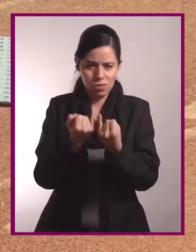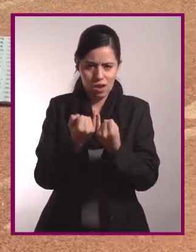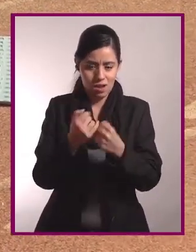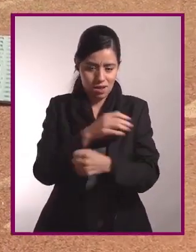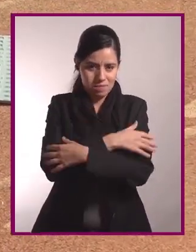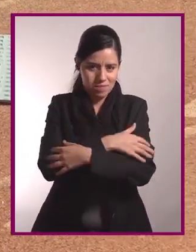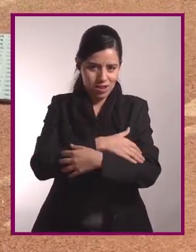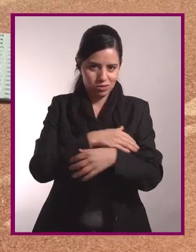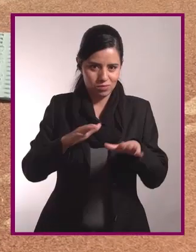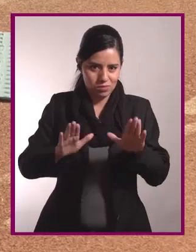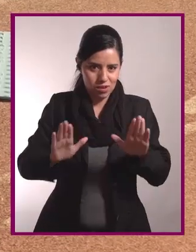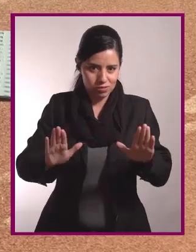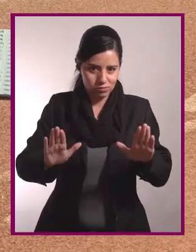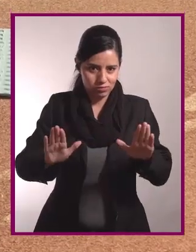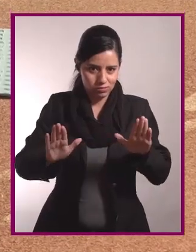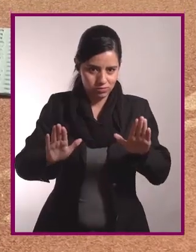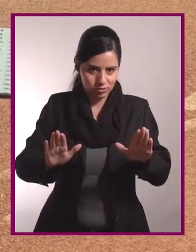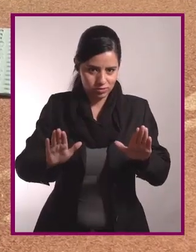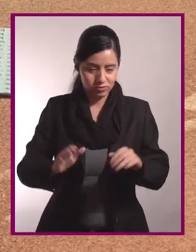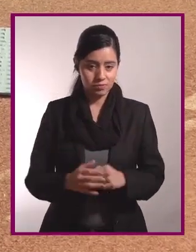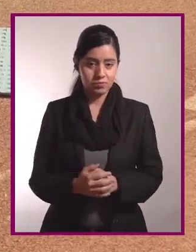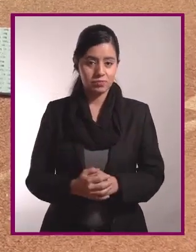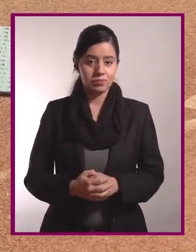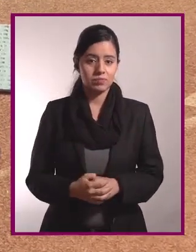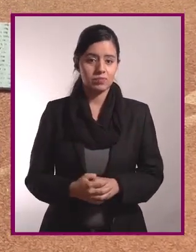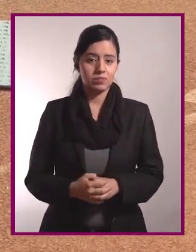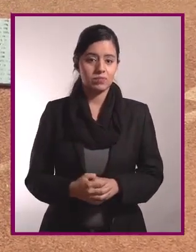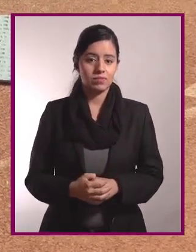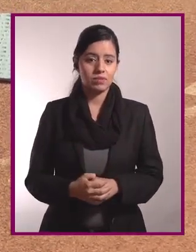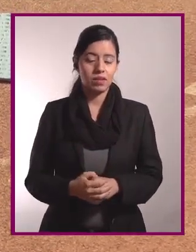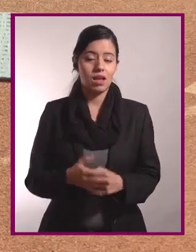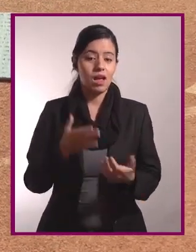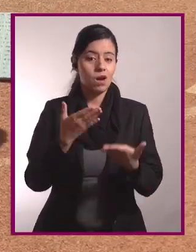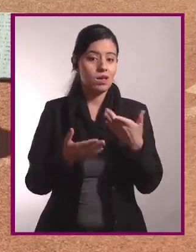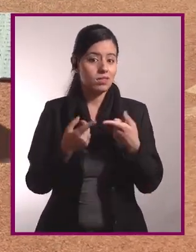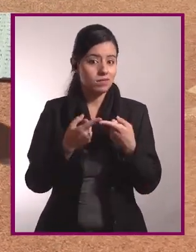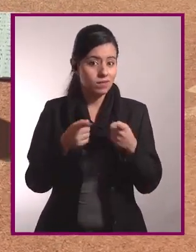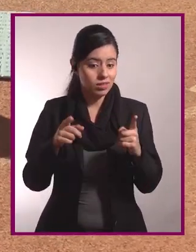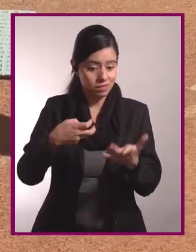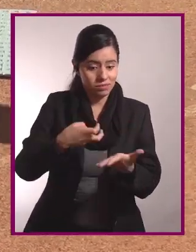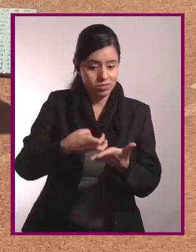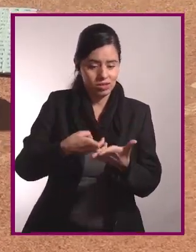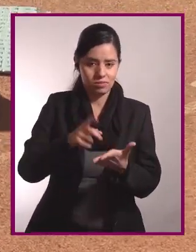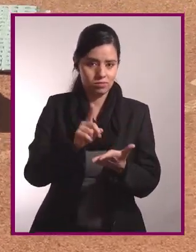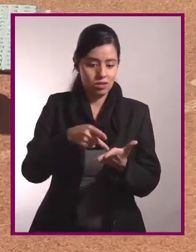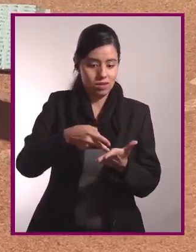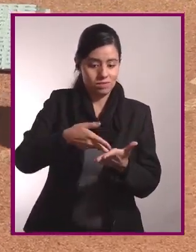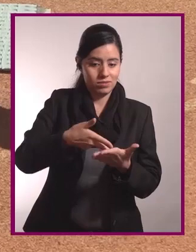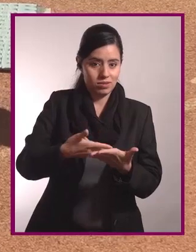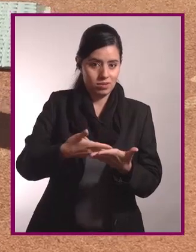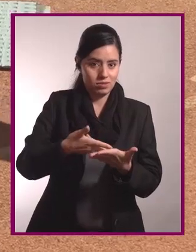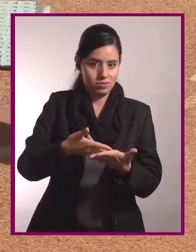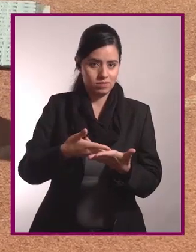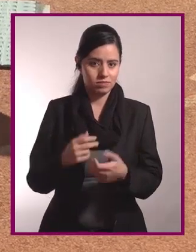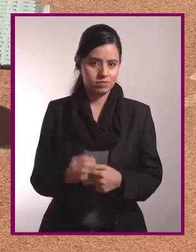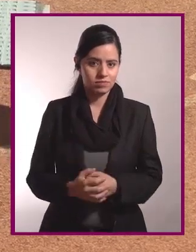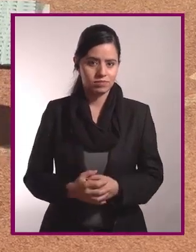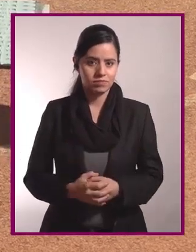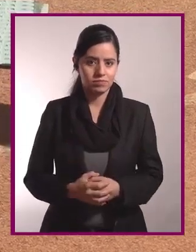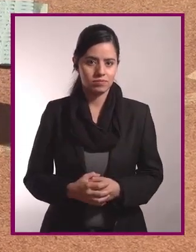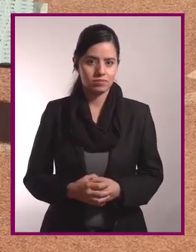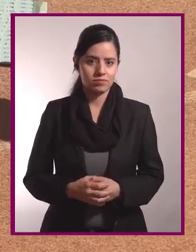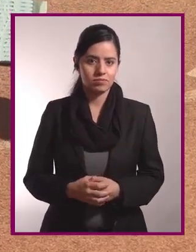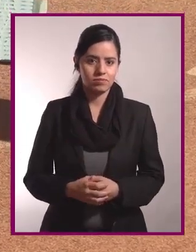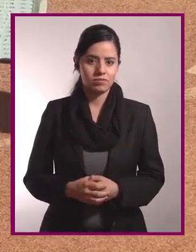Bueno, igual se abren los brazos a la altura de los hombros, se pone recta la